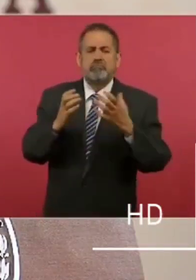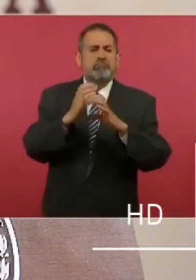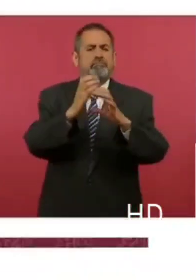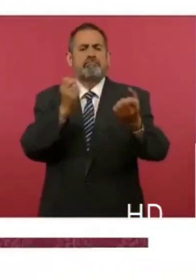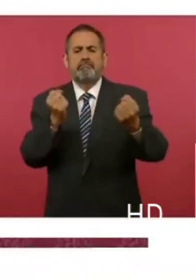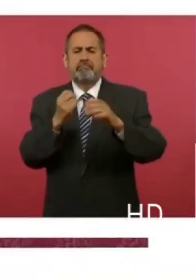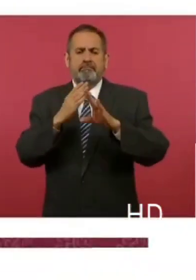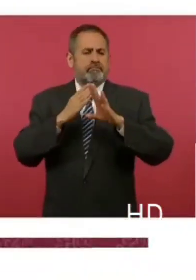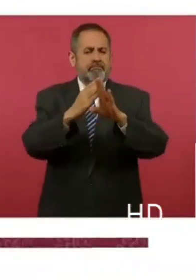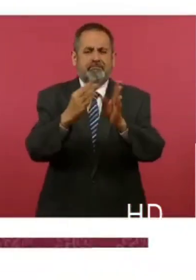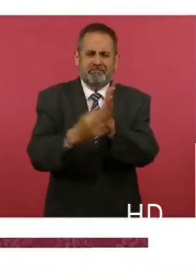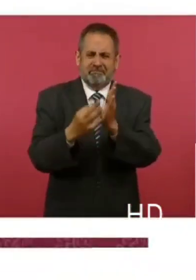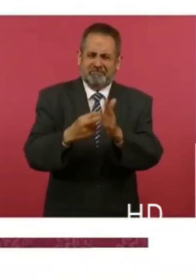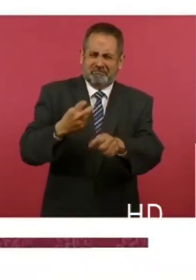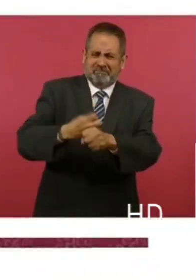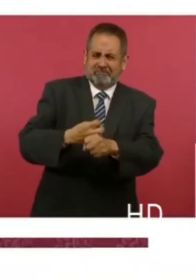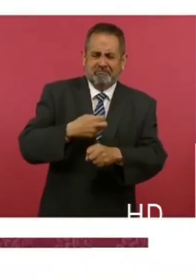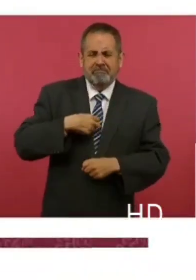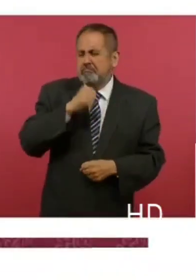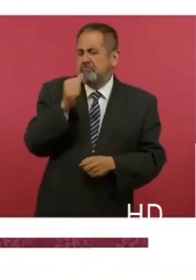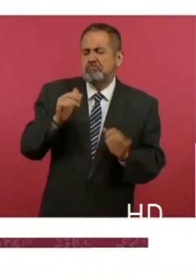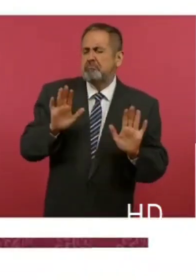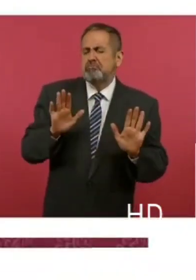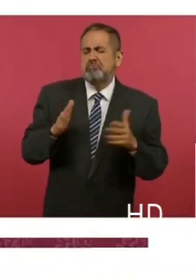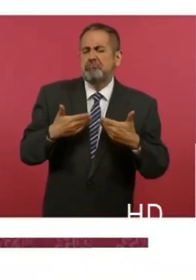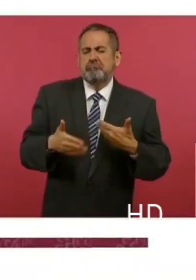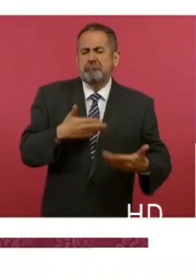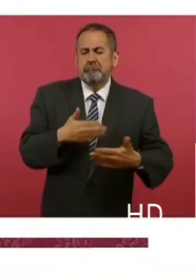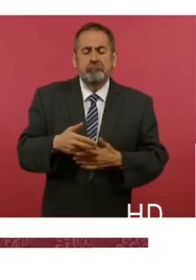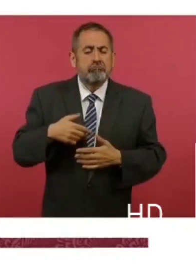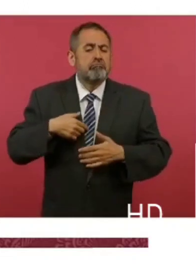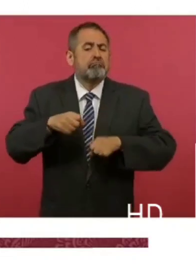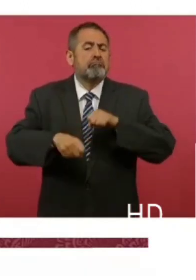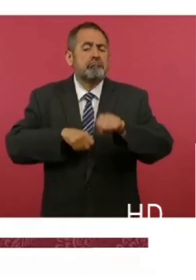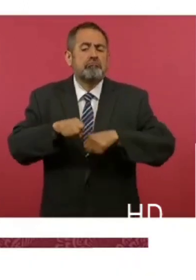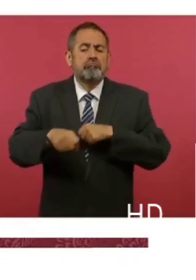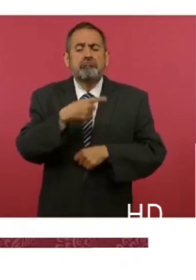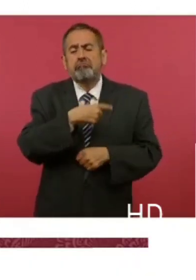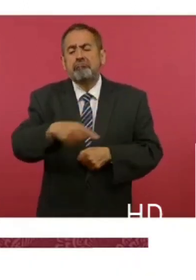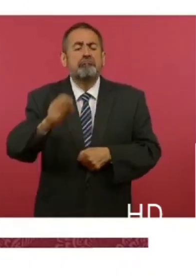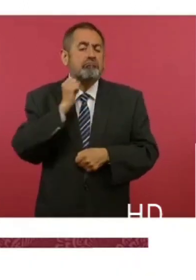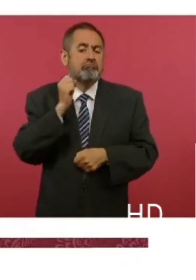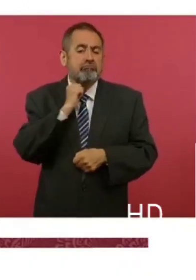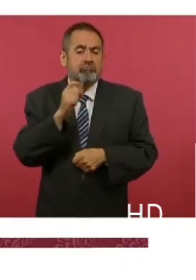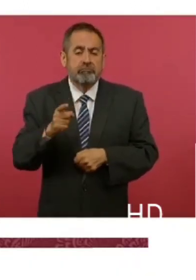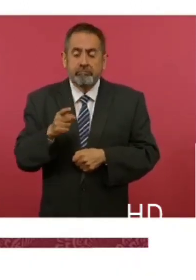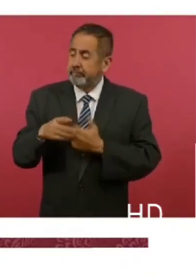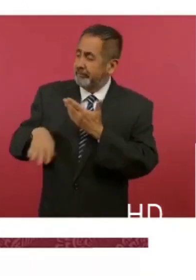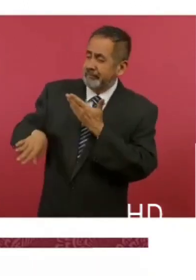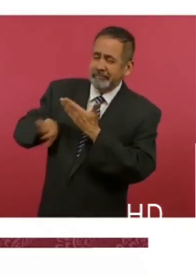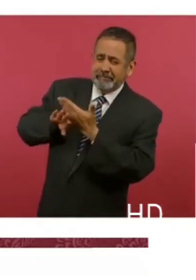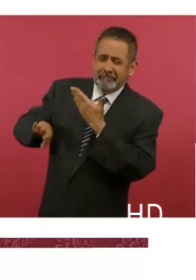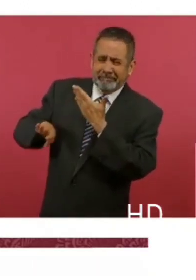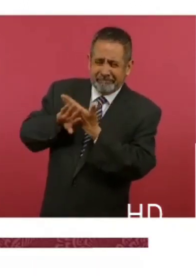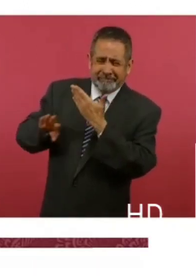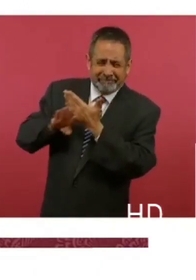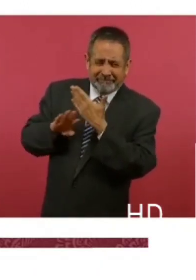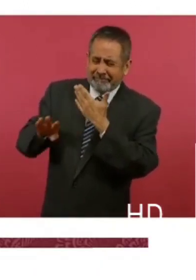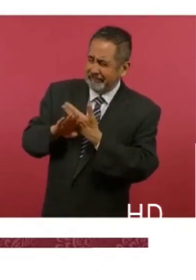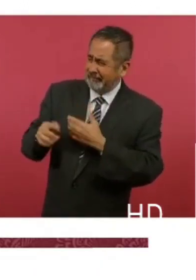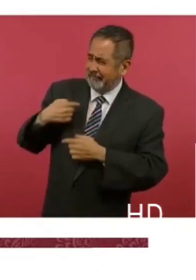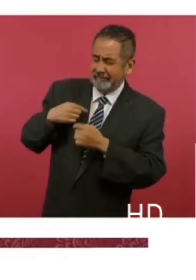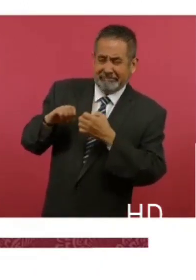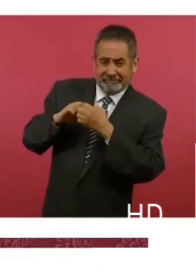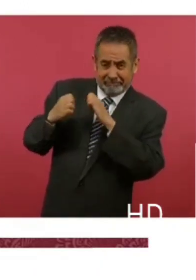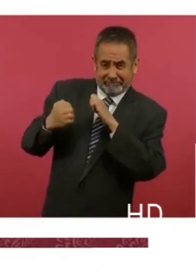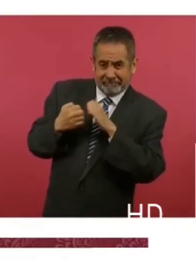como el presidente. Yo llego al Senado en mi bici, espero que sus comentarios contra mí y el que me señale como su enemiga